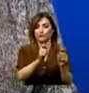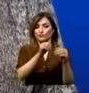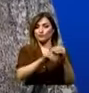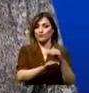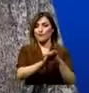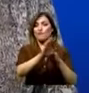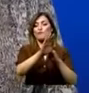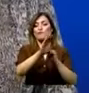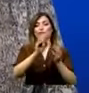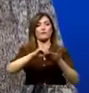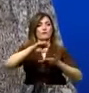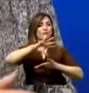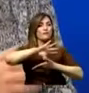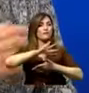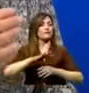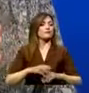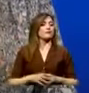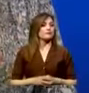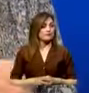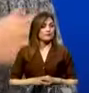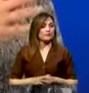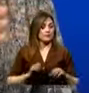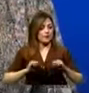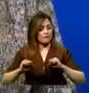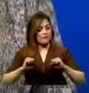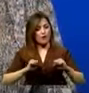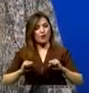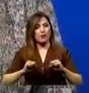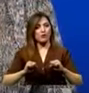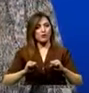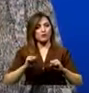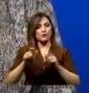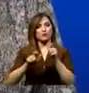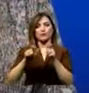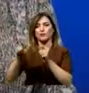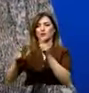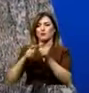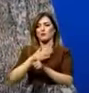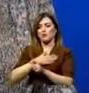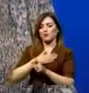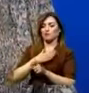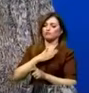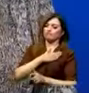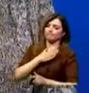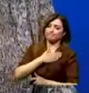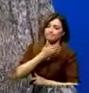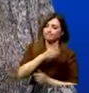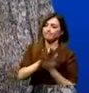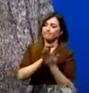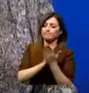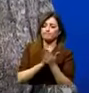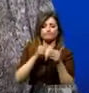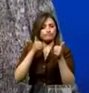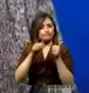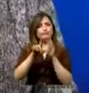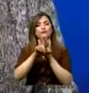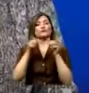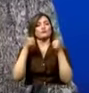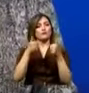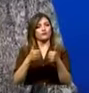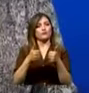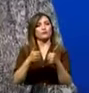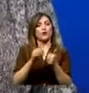por parte de la Asamblea Nacional, haremos todo el esfuerzo para convencer a la gente de que esto es un proyecto de ley que además es